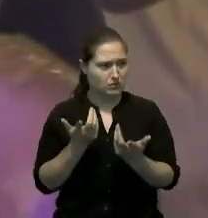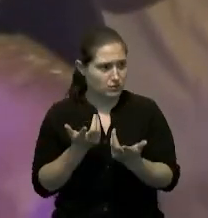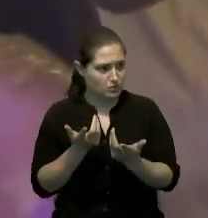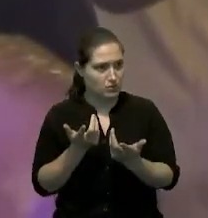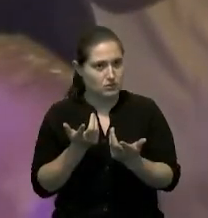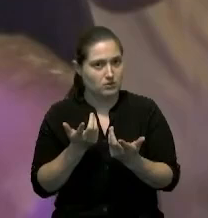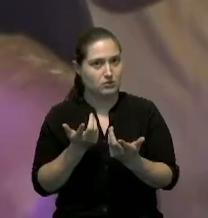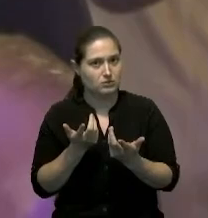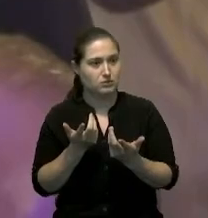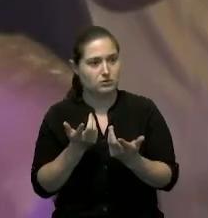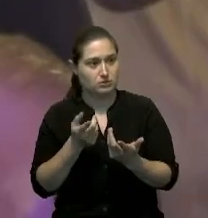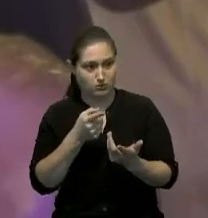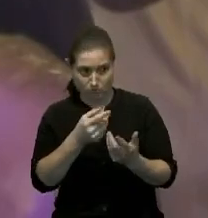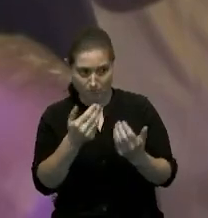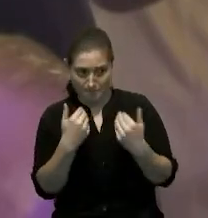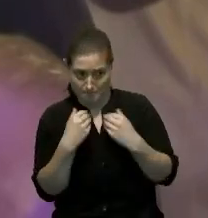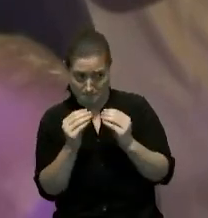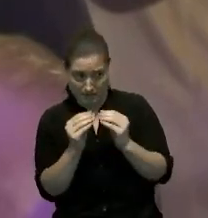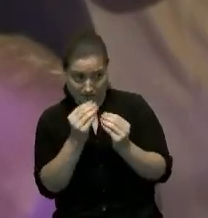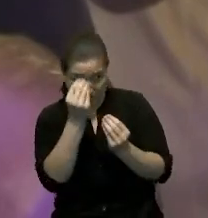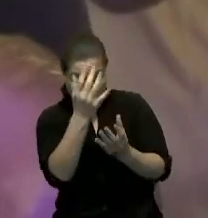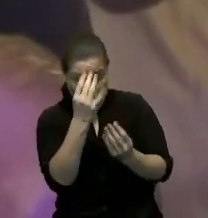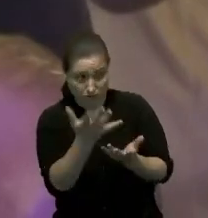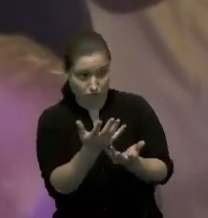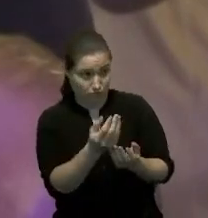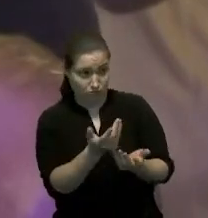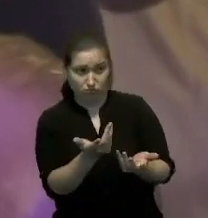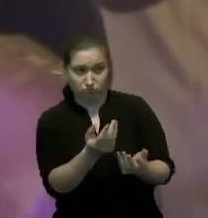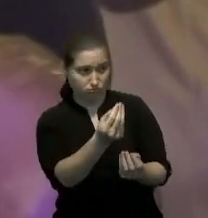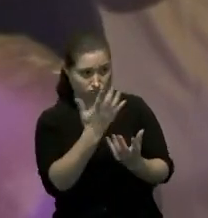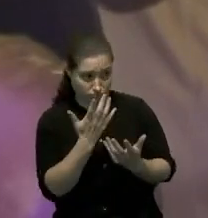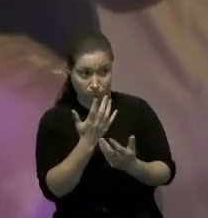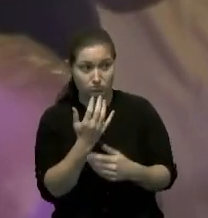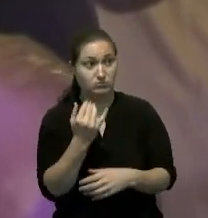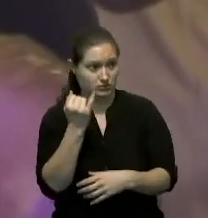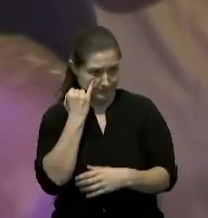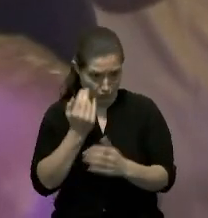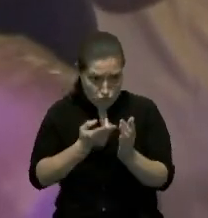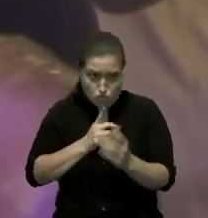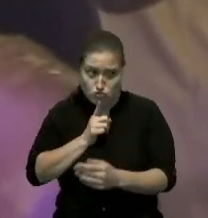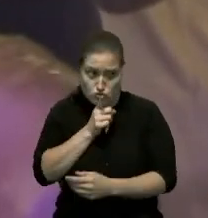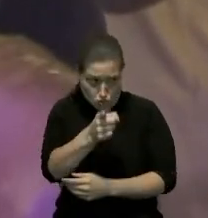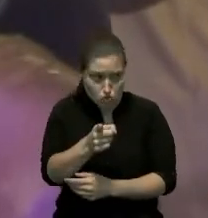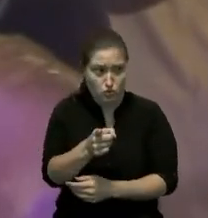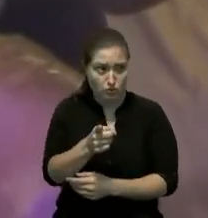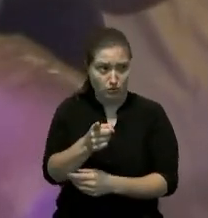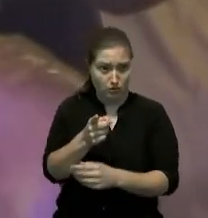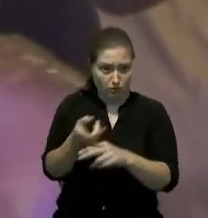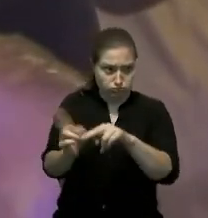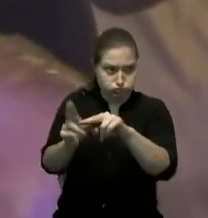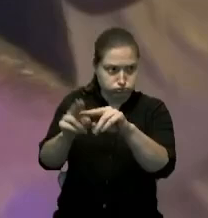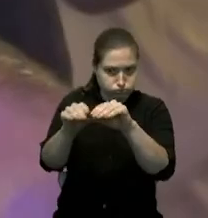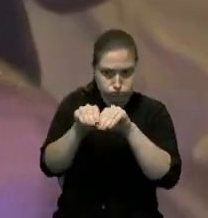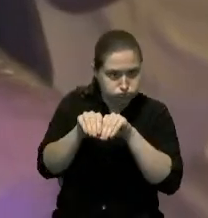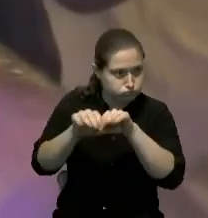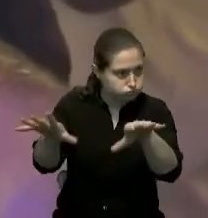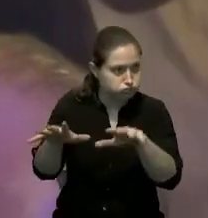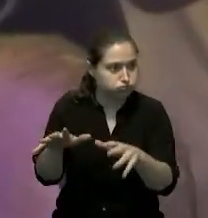usted tiene más información que yo sobre esto si es cierto que hay esa estadística dicen que también